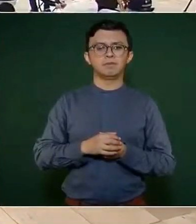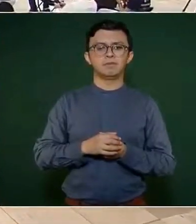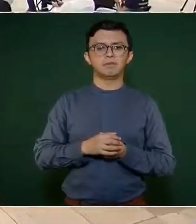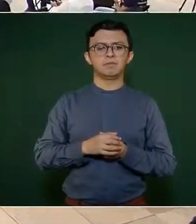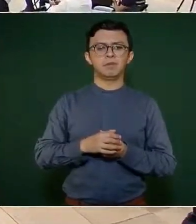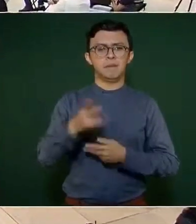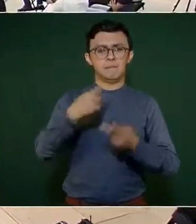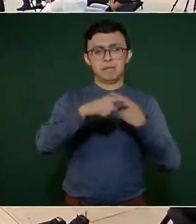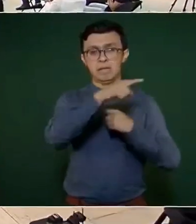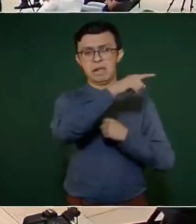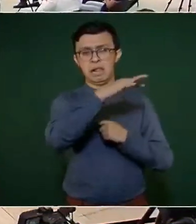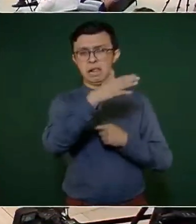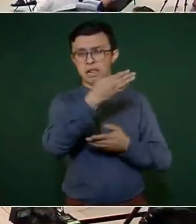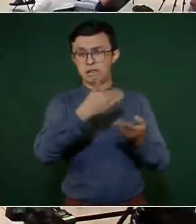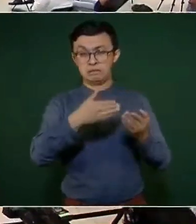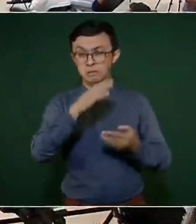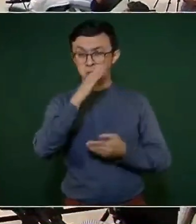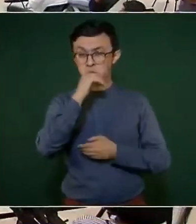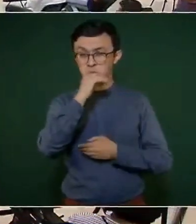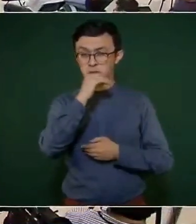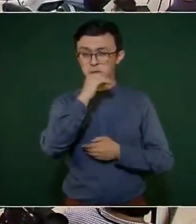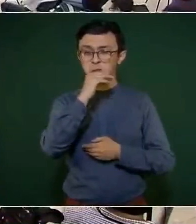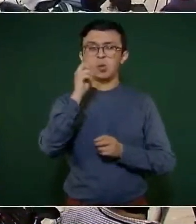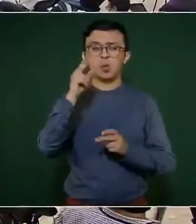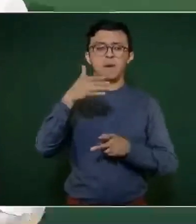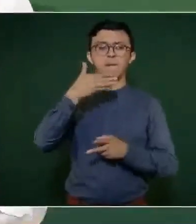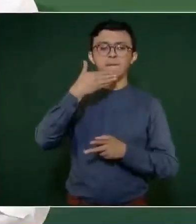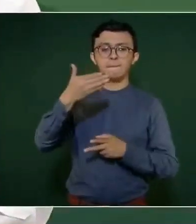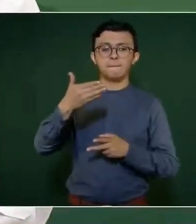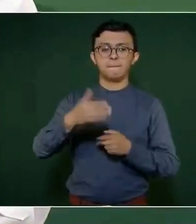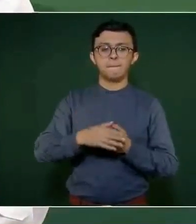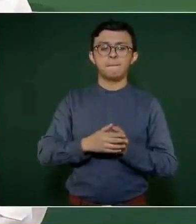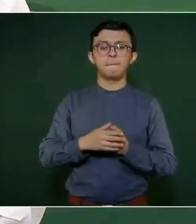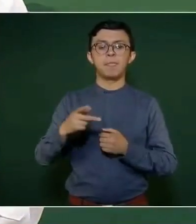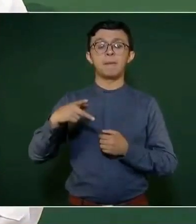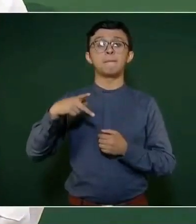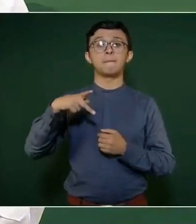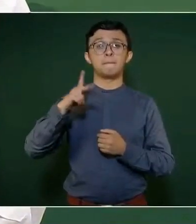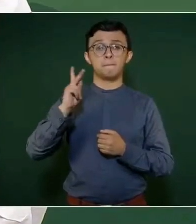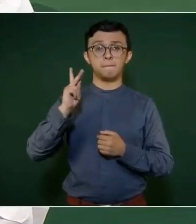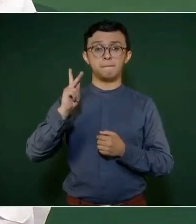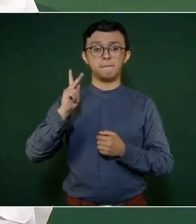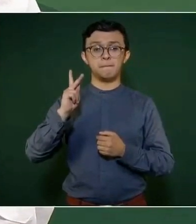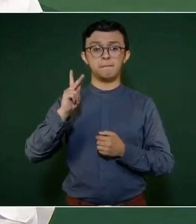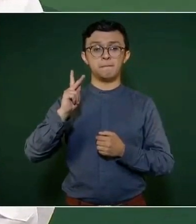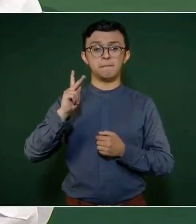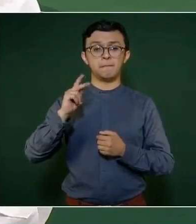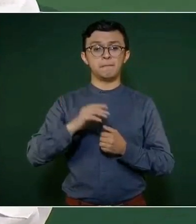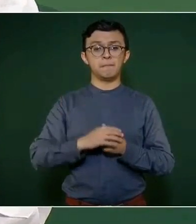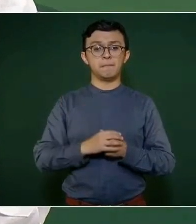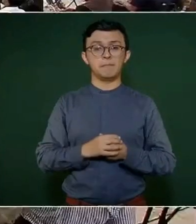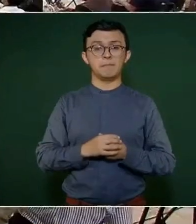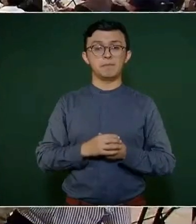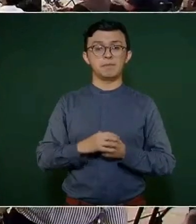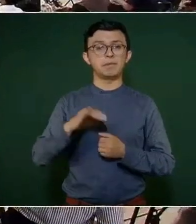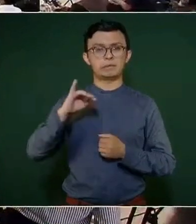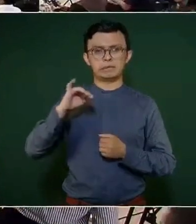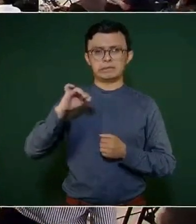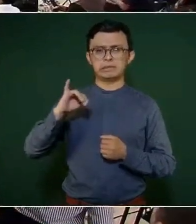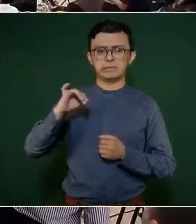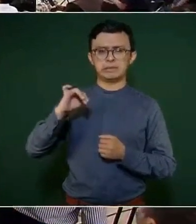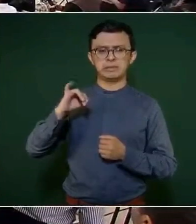No va a poder. Sí, muy bien, pero sí van… Sí,